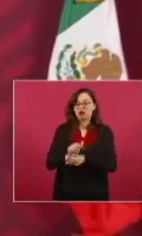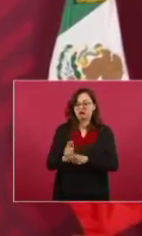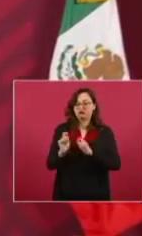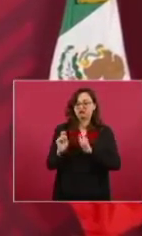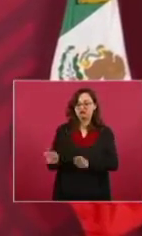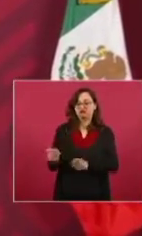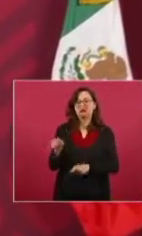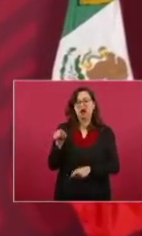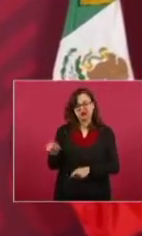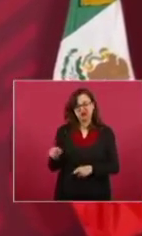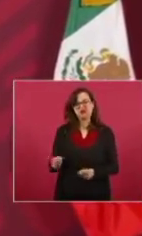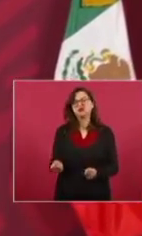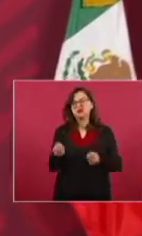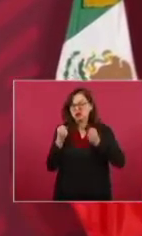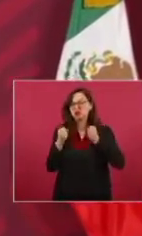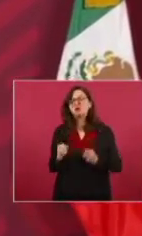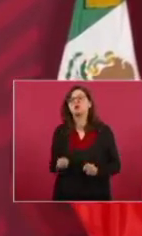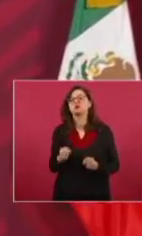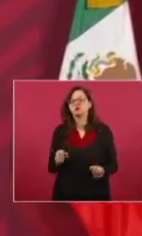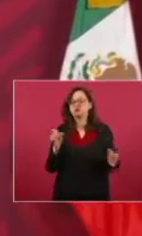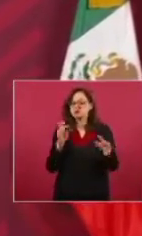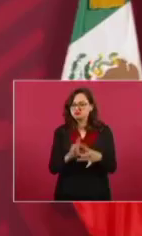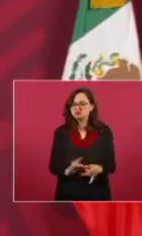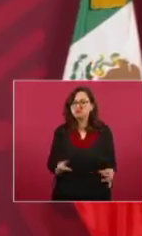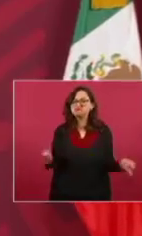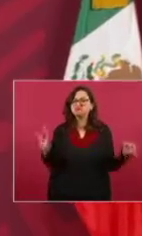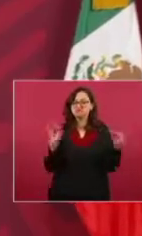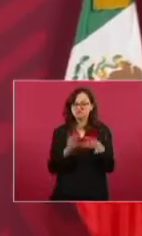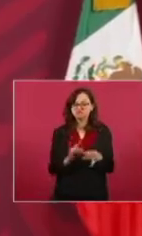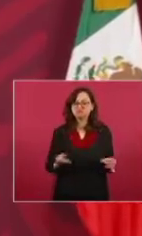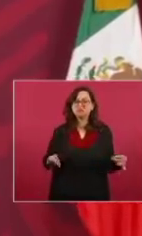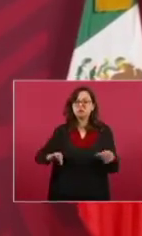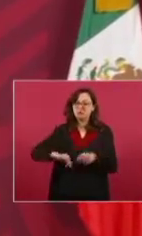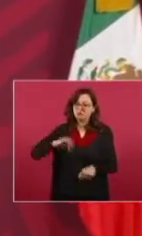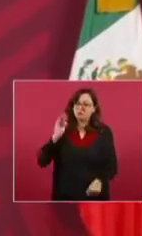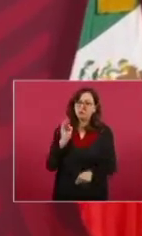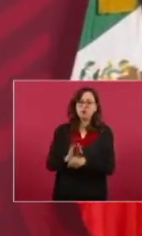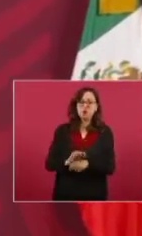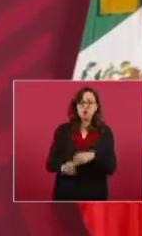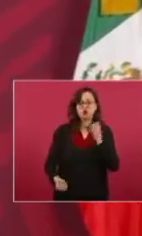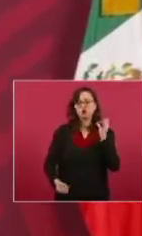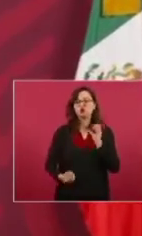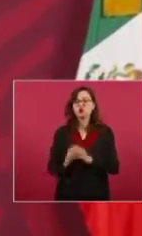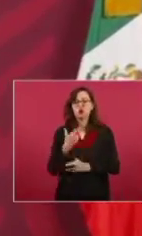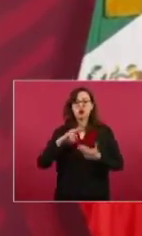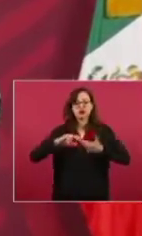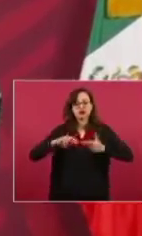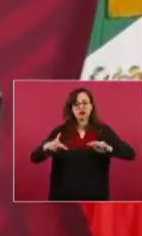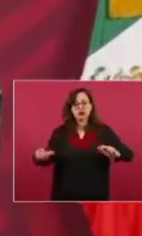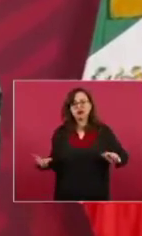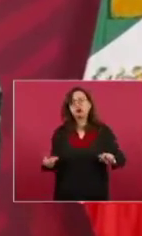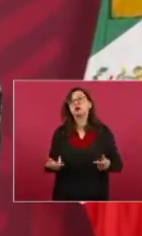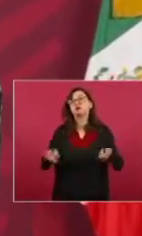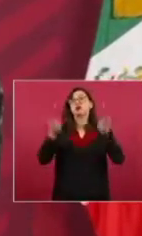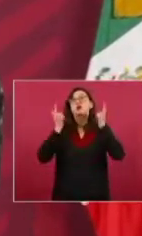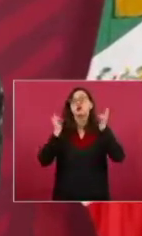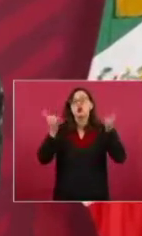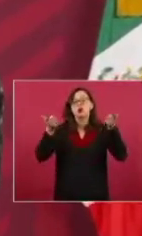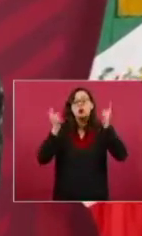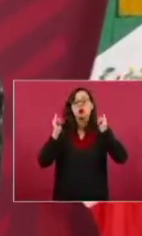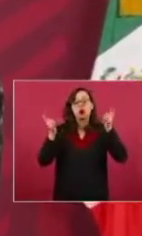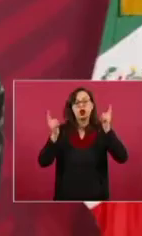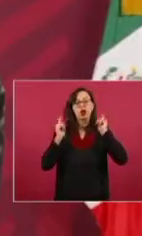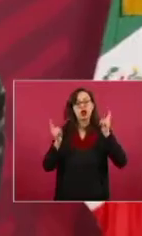a favor de una nueva relación. Y ojalá y digan que